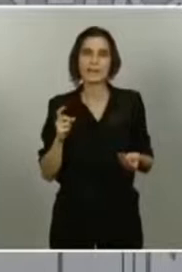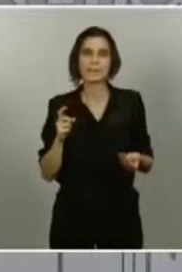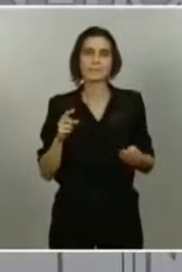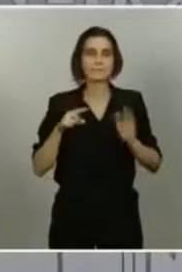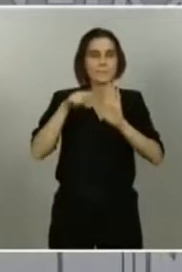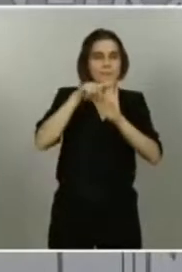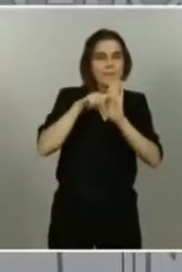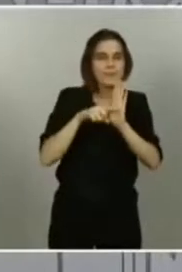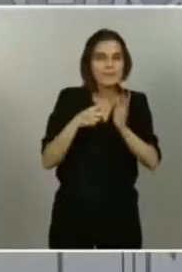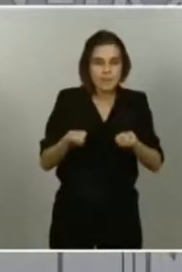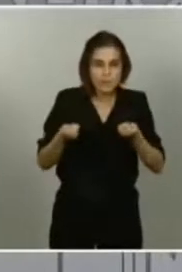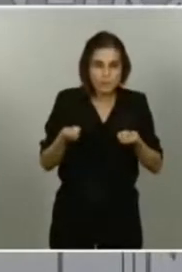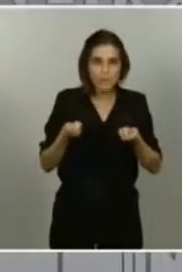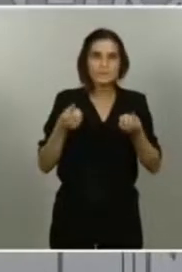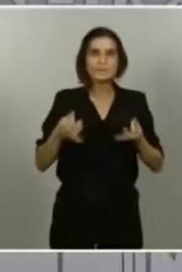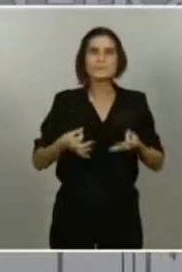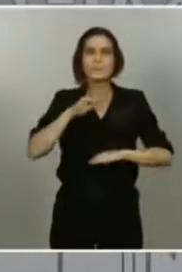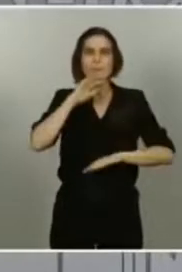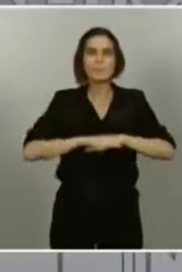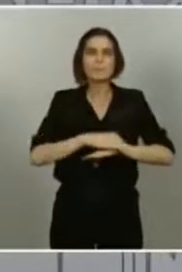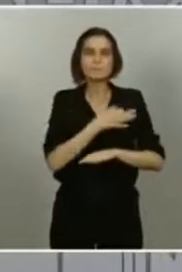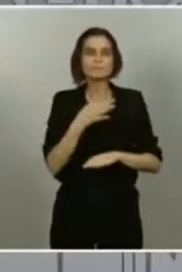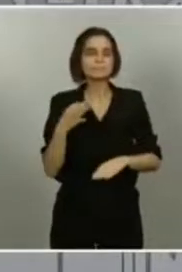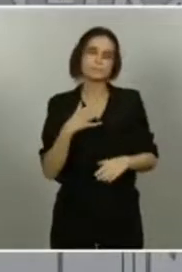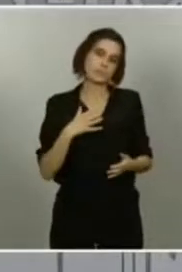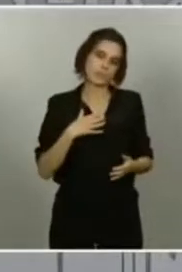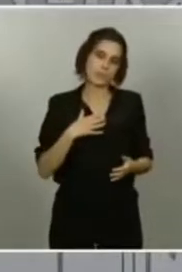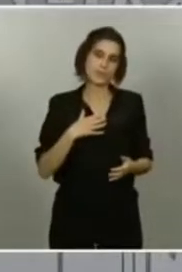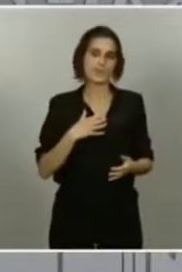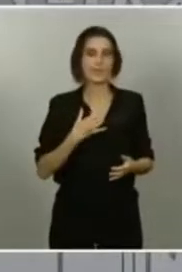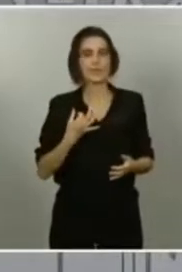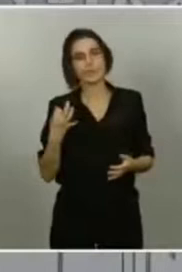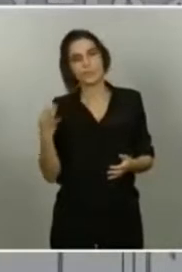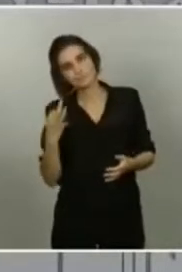siempre a rajatabla. que tener algunas, digamos,